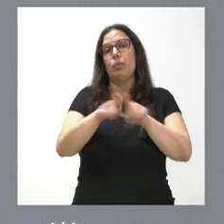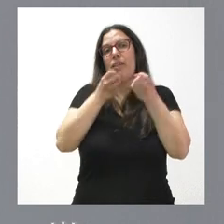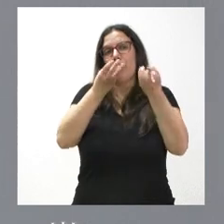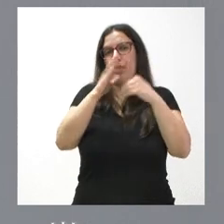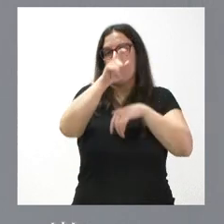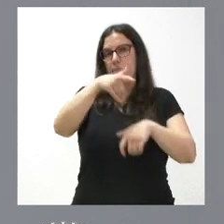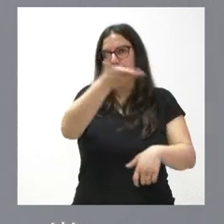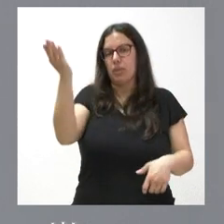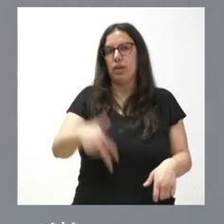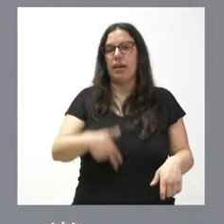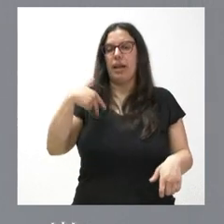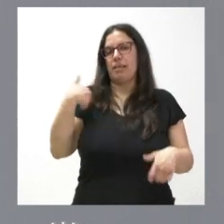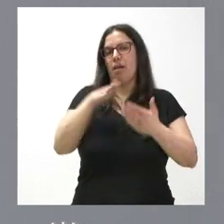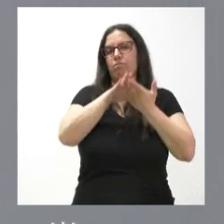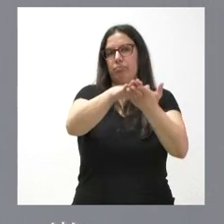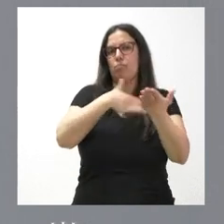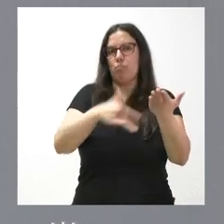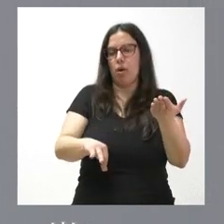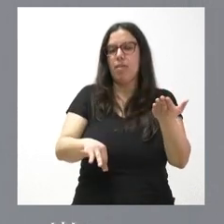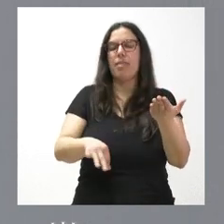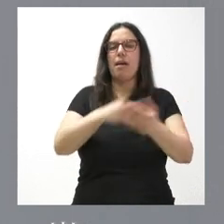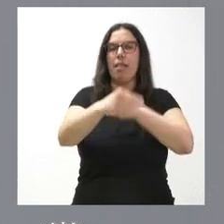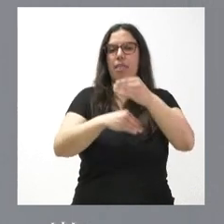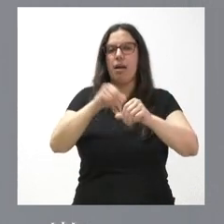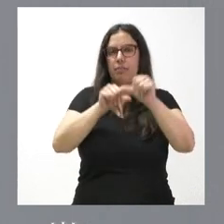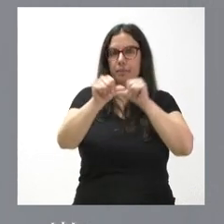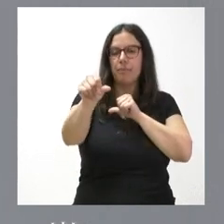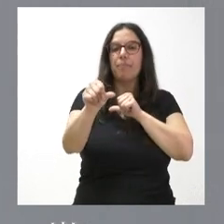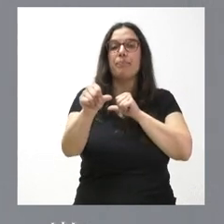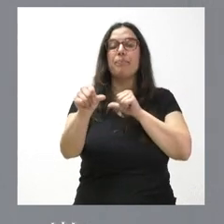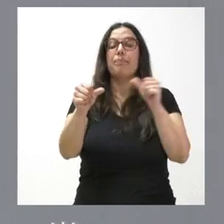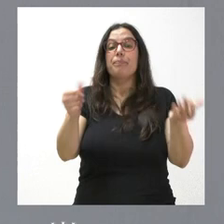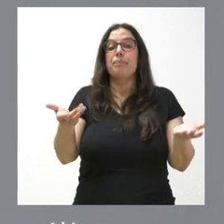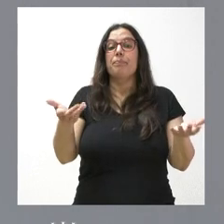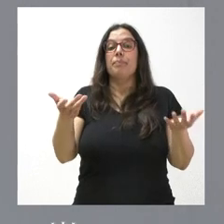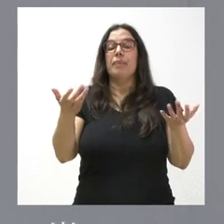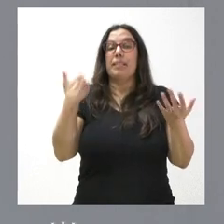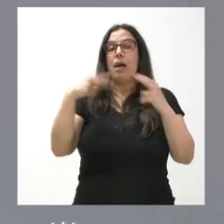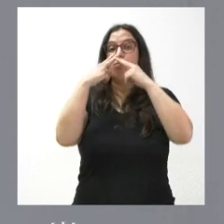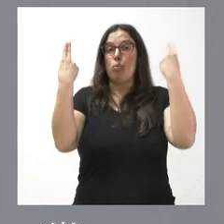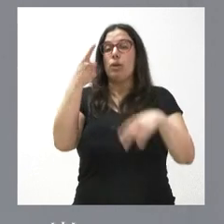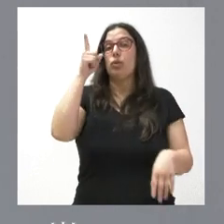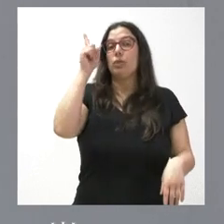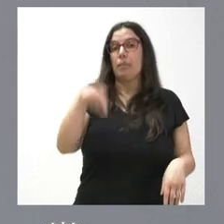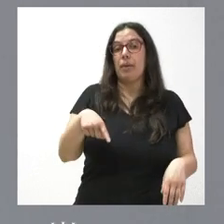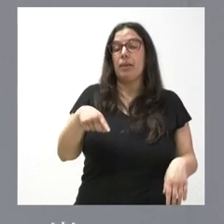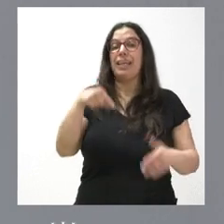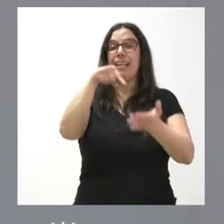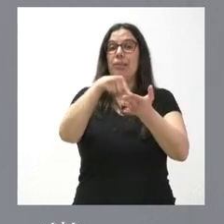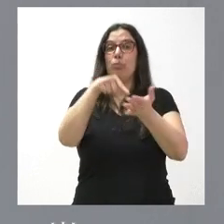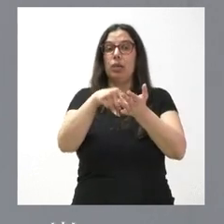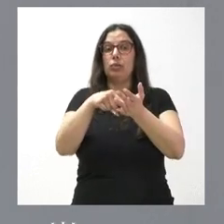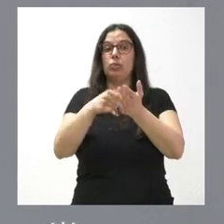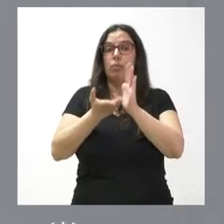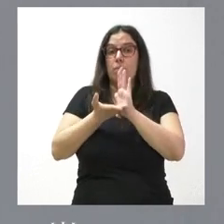conjunto de los ciudadanos, ahora que ya pueden presentar su declaración de la renta, una vez que se ha hecho público también la subida de impuestos que en